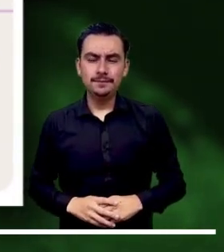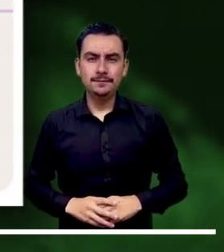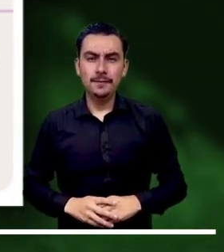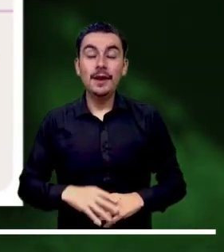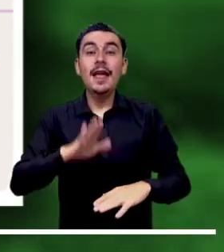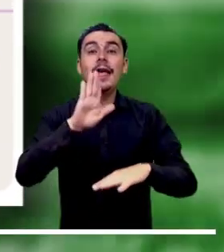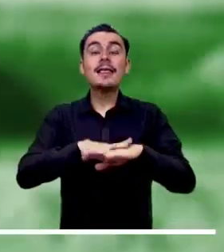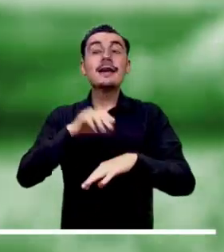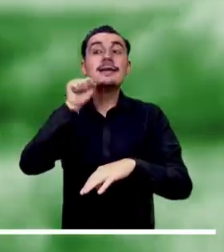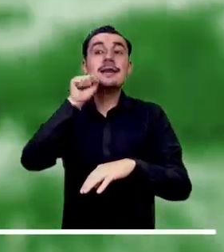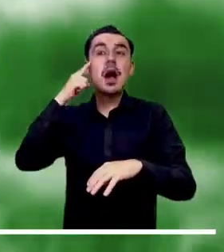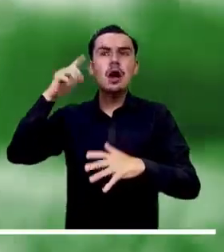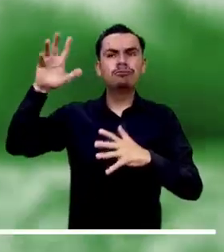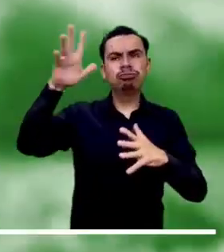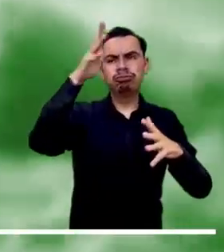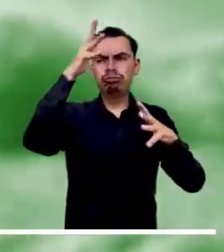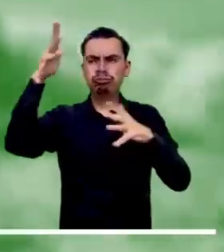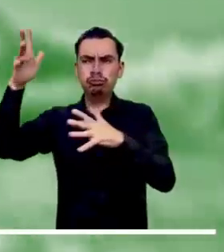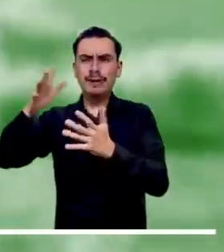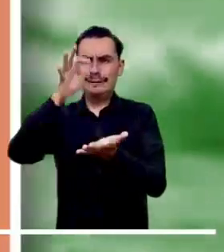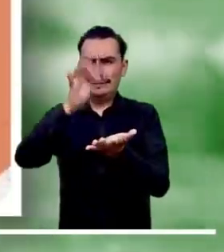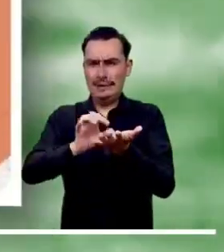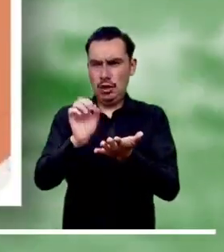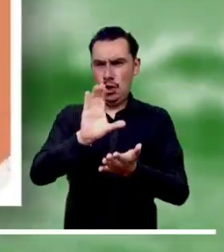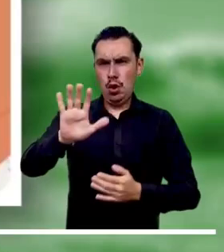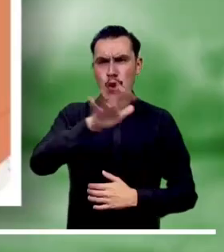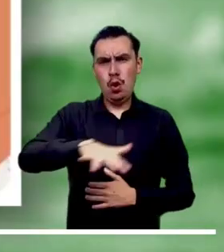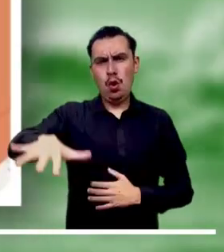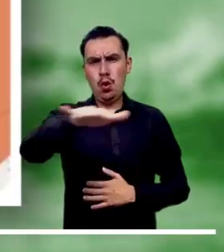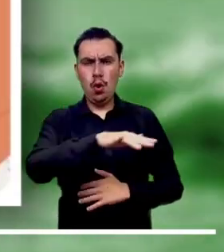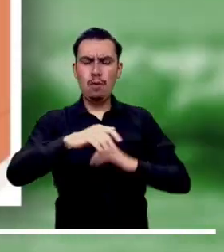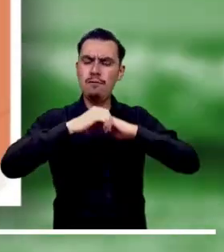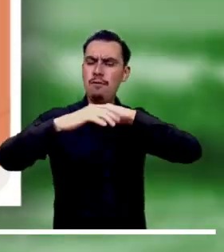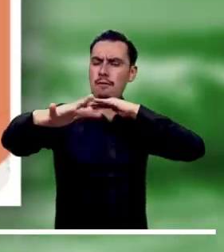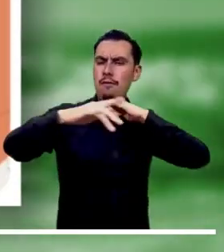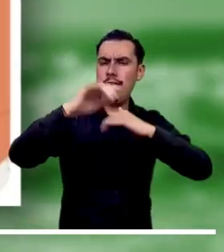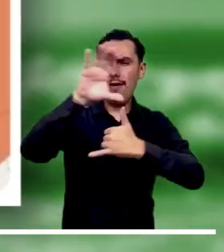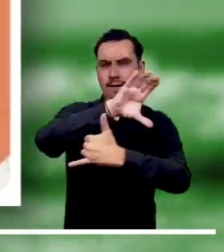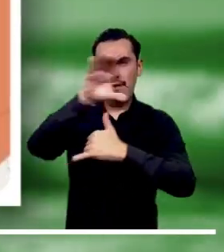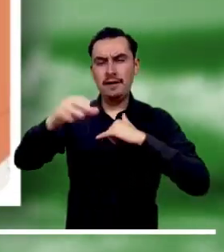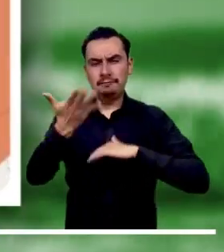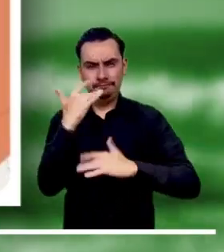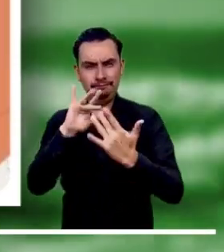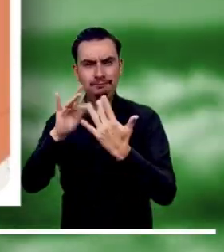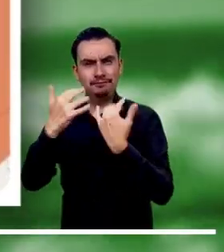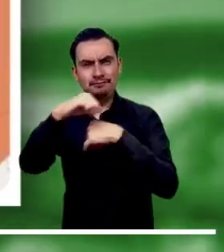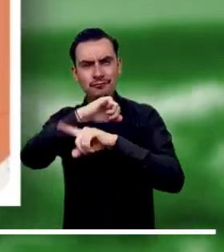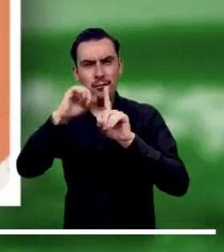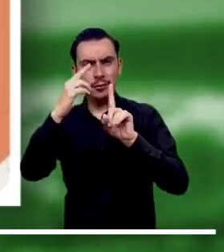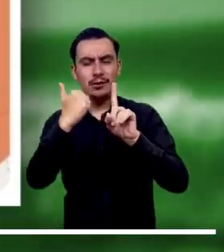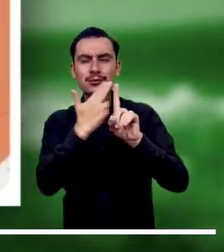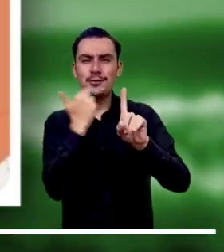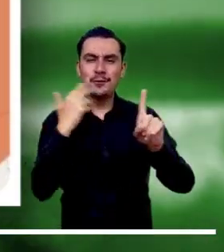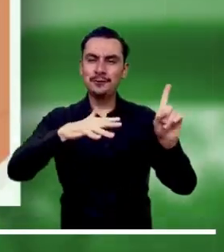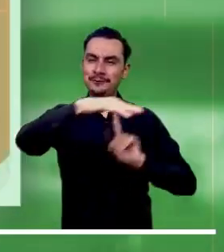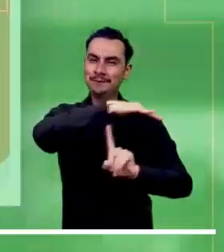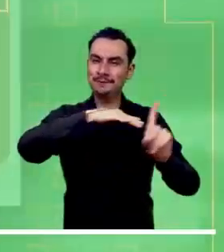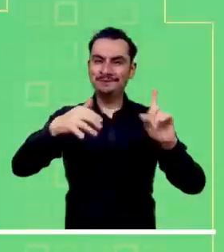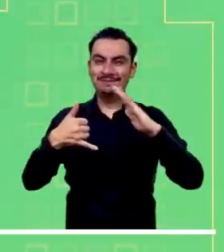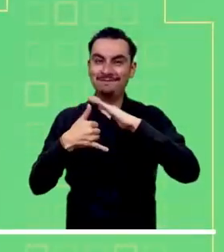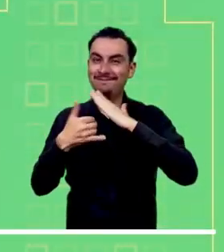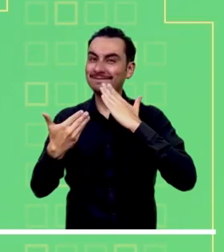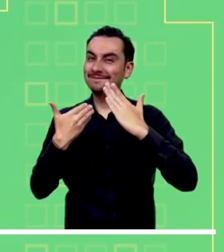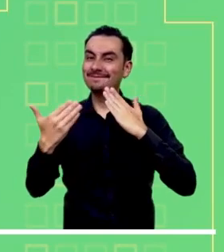Antioquia, Cundinamarca y Putumayo. Alerta naranja por altos valores en el viento y oleaje del centro del Mar Caribe.